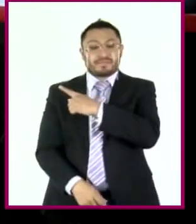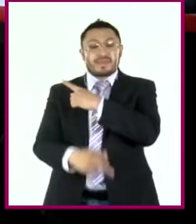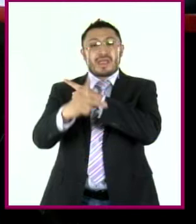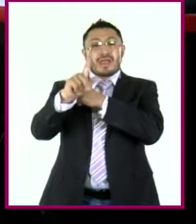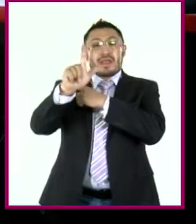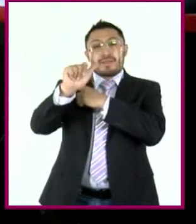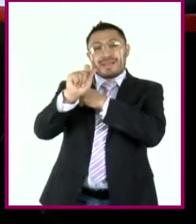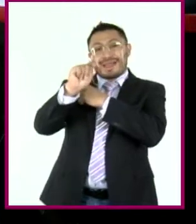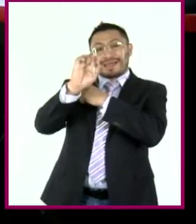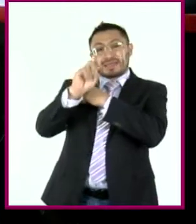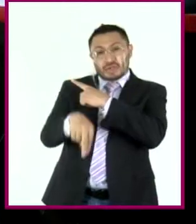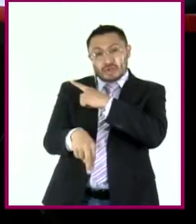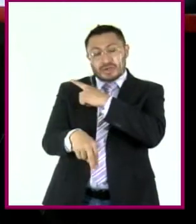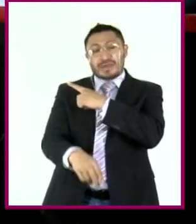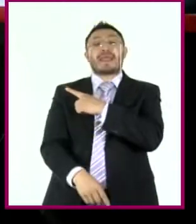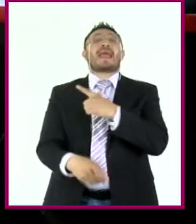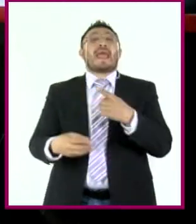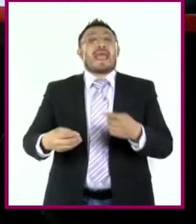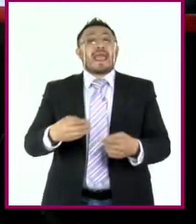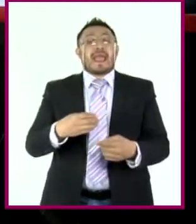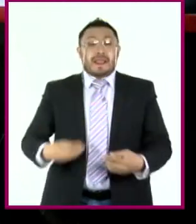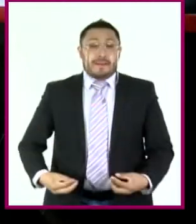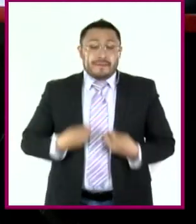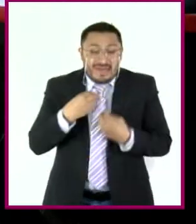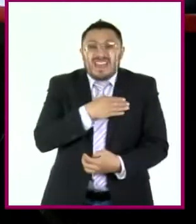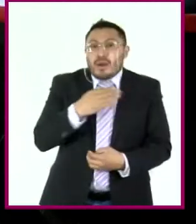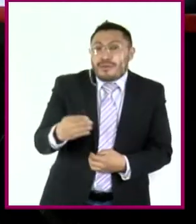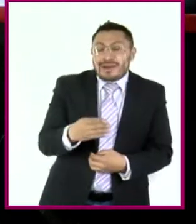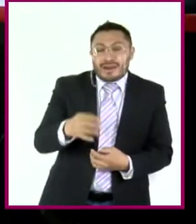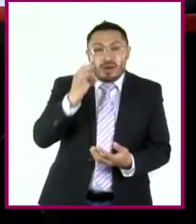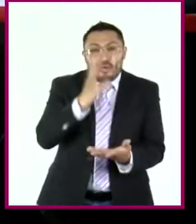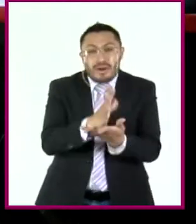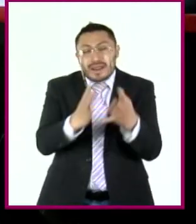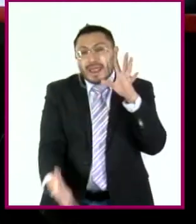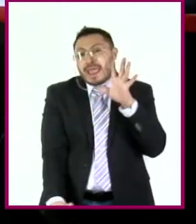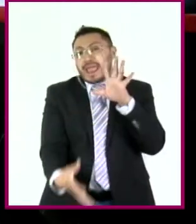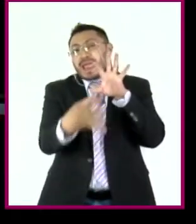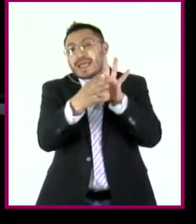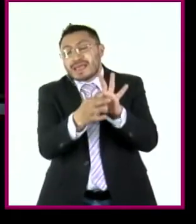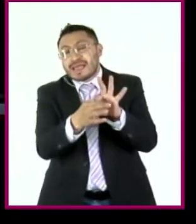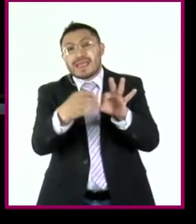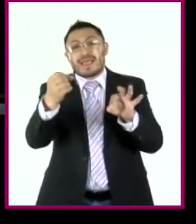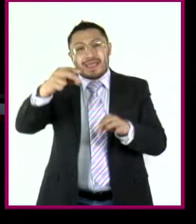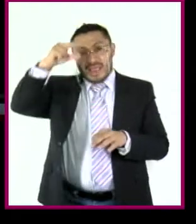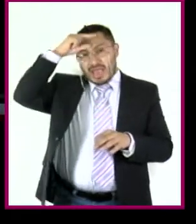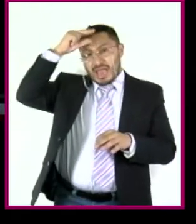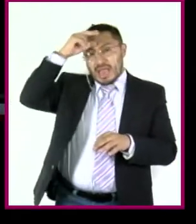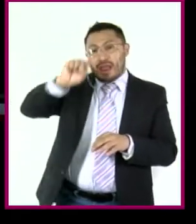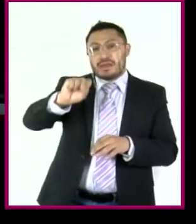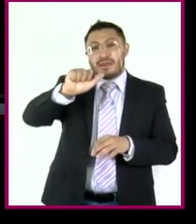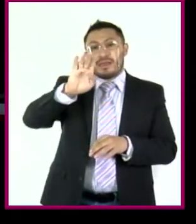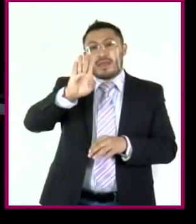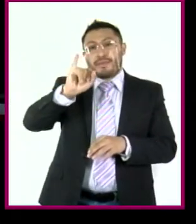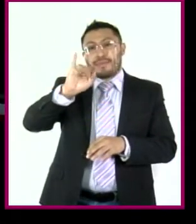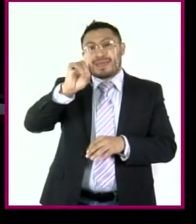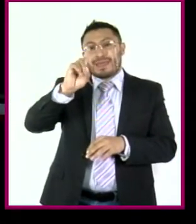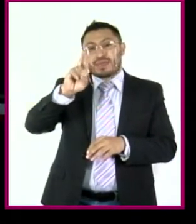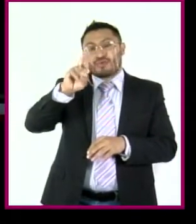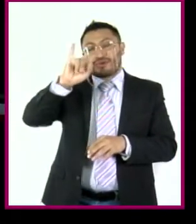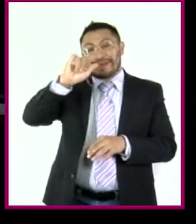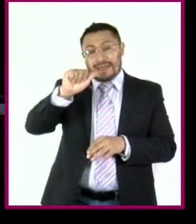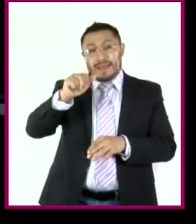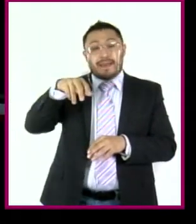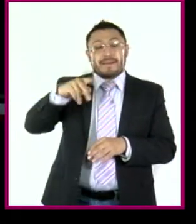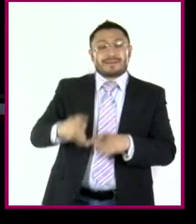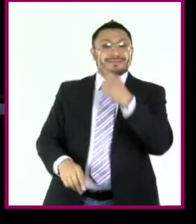la vida buena estaba ligada al único bien incondicionado, la sabiduría. Y Aristóteles, no muy alejado